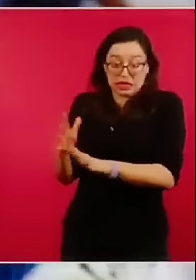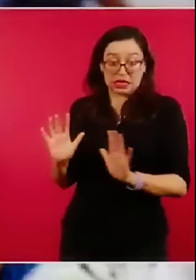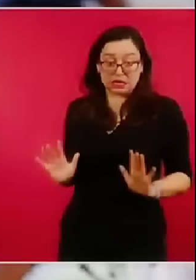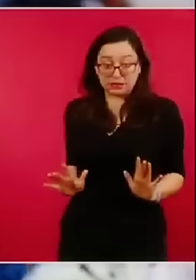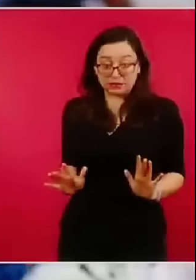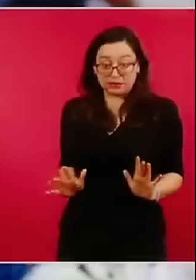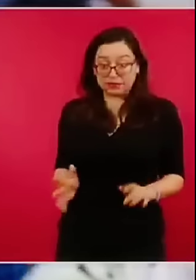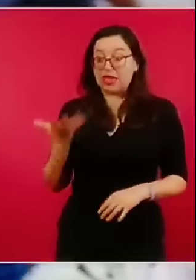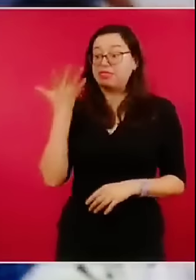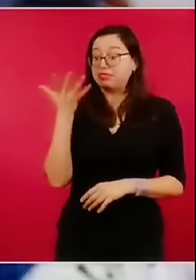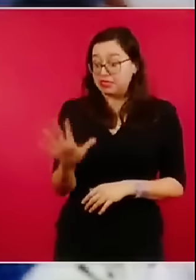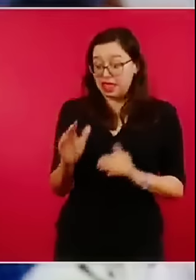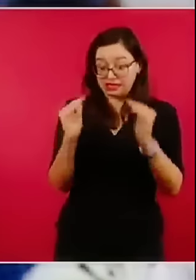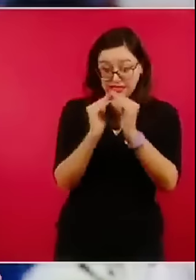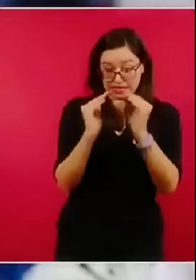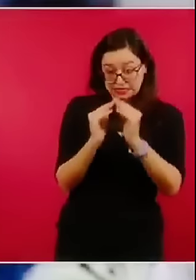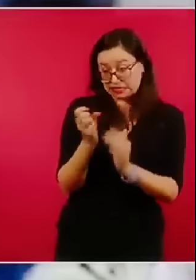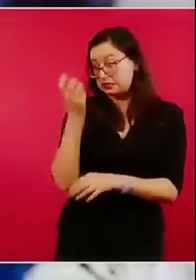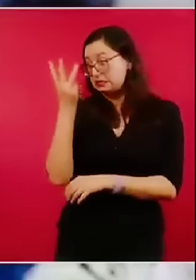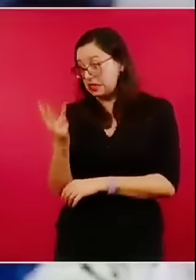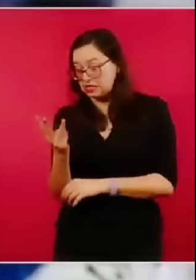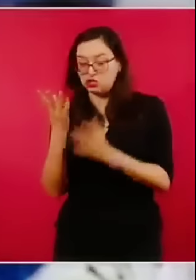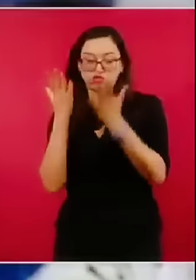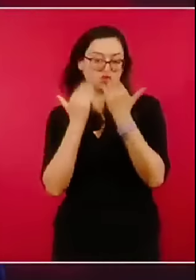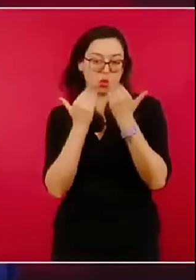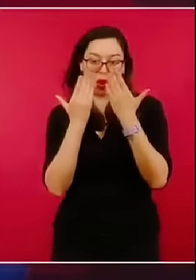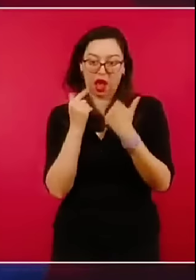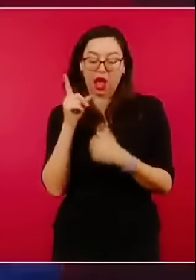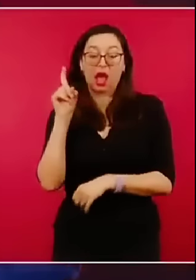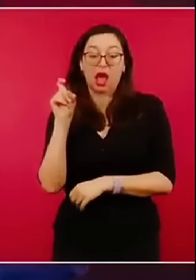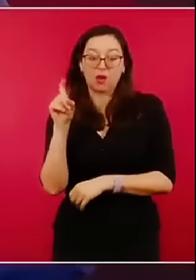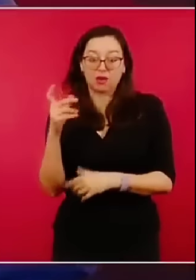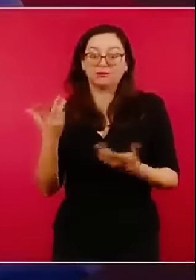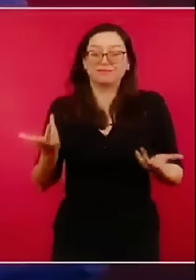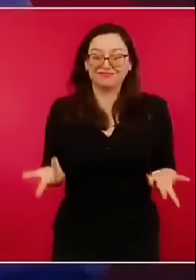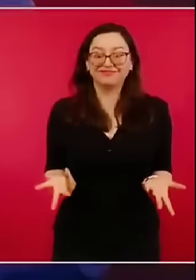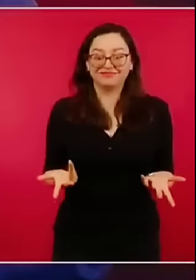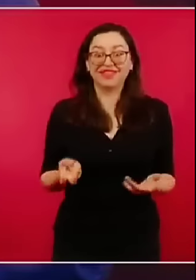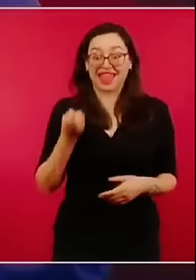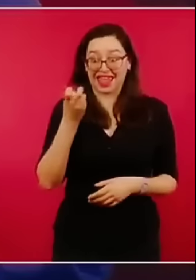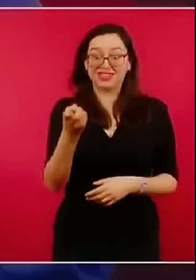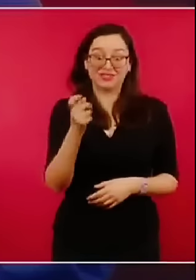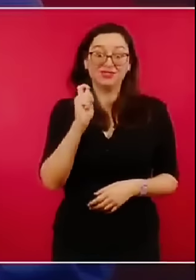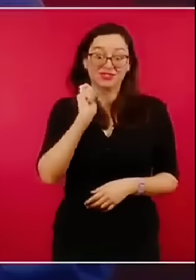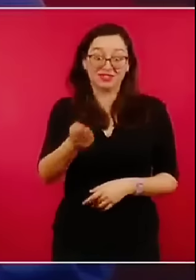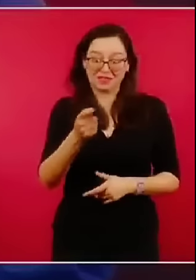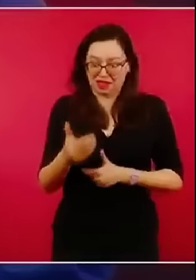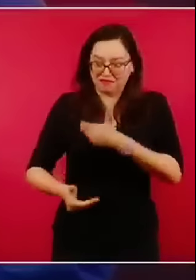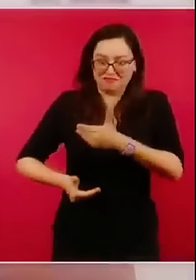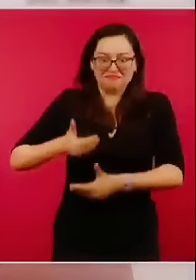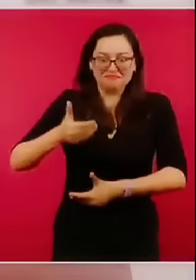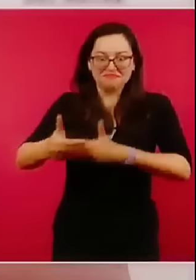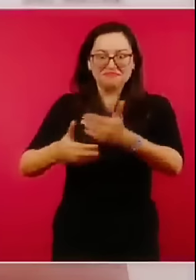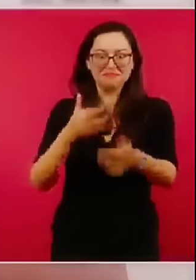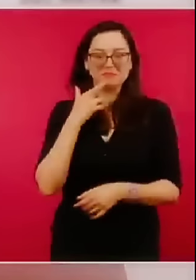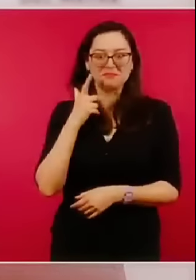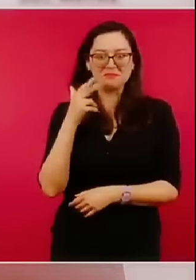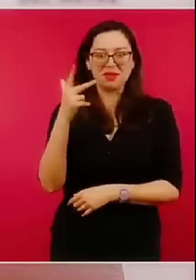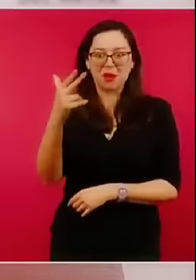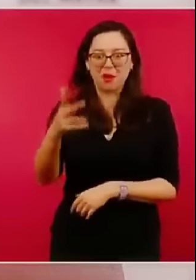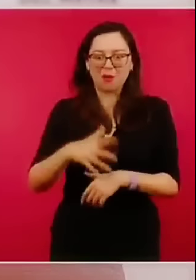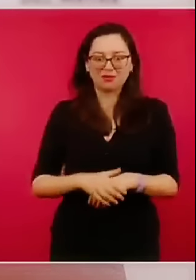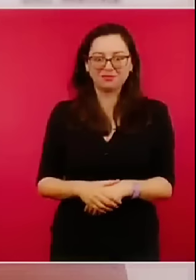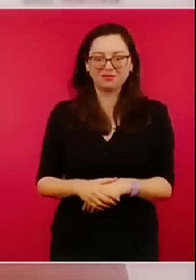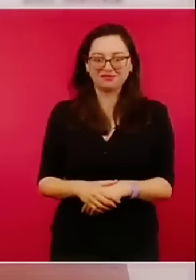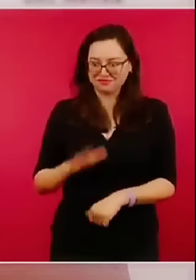que tres de cada diez viviendas no tienen acceso al agua. Han mejorado muchísimo el servicio. Y dale otra vez. abasto de